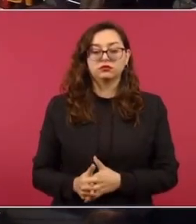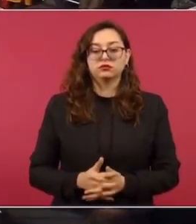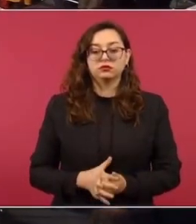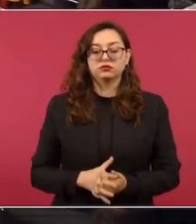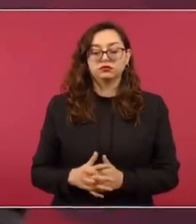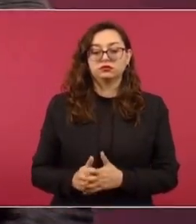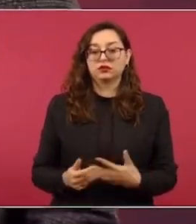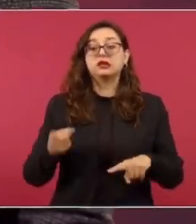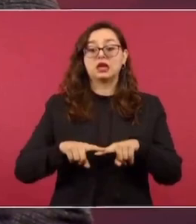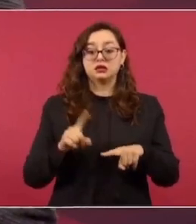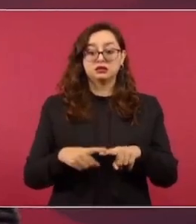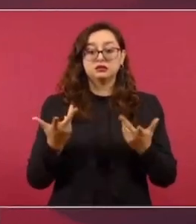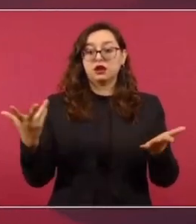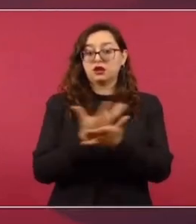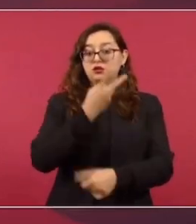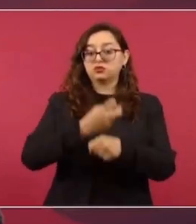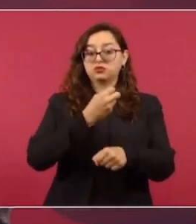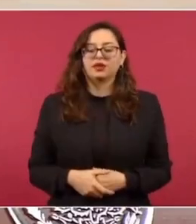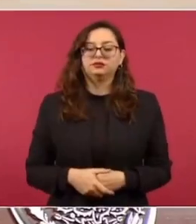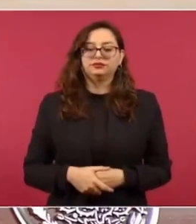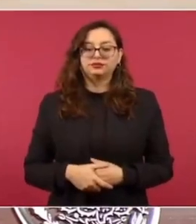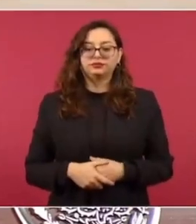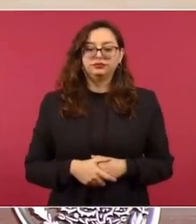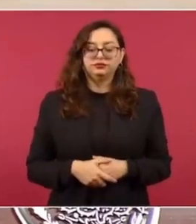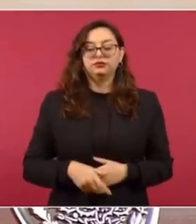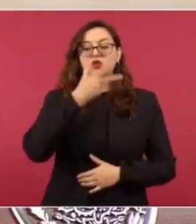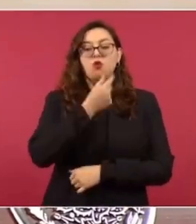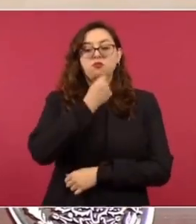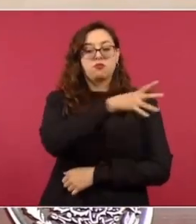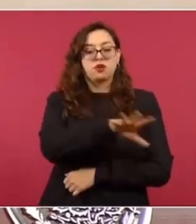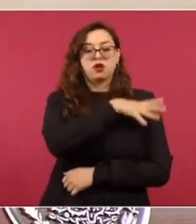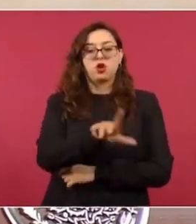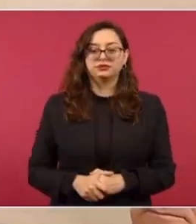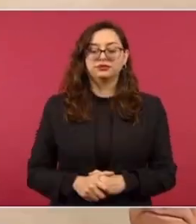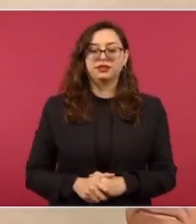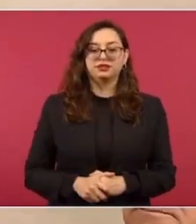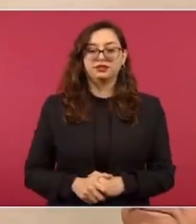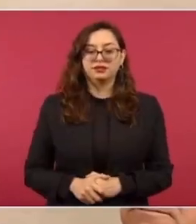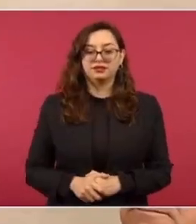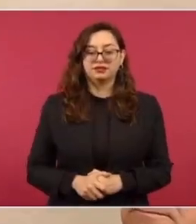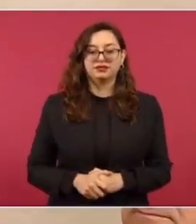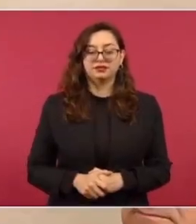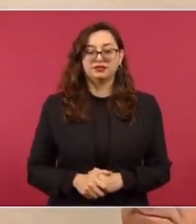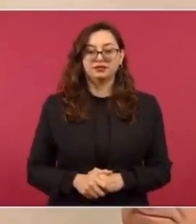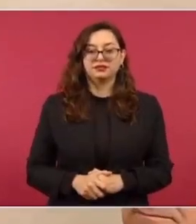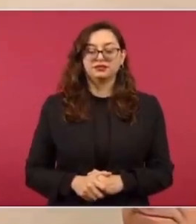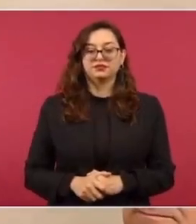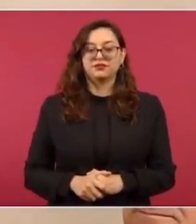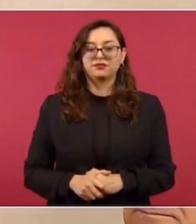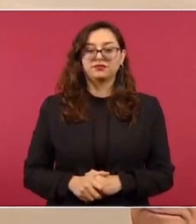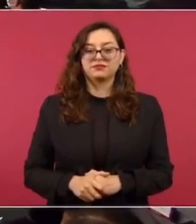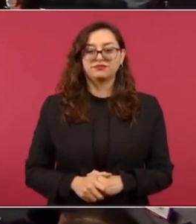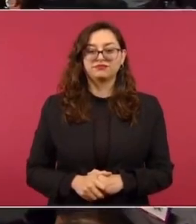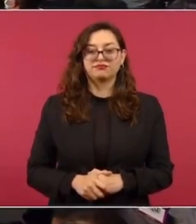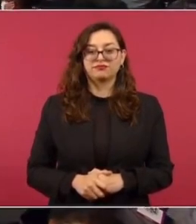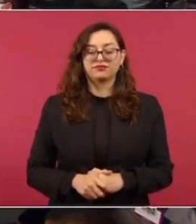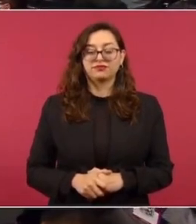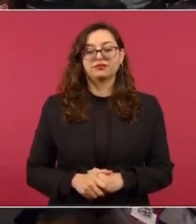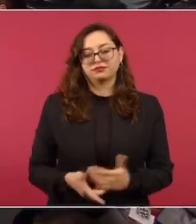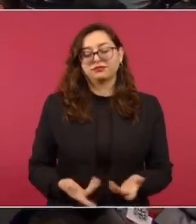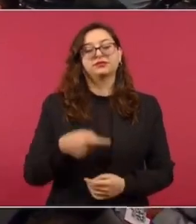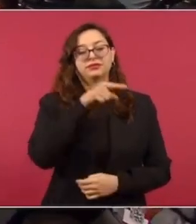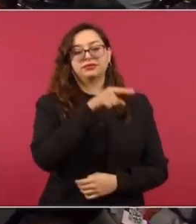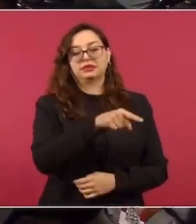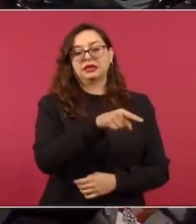nuevo subsecretario de Seguridad, General Luis Rodríguez Buccio. Él era el comandante de la Guardia